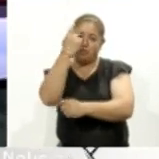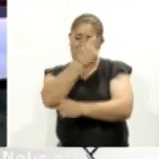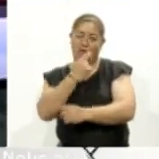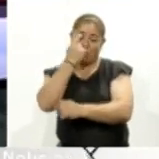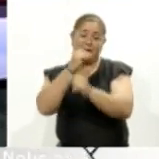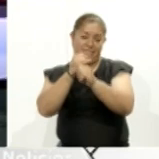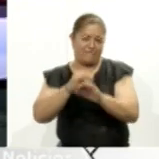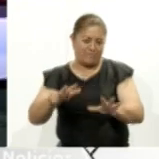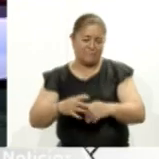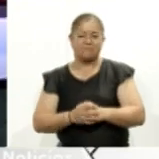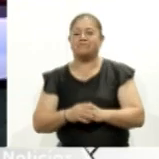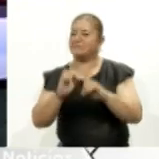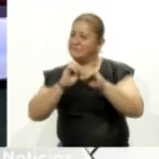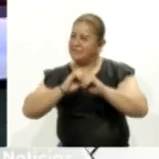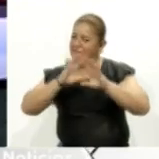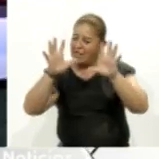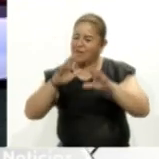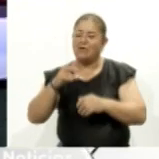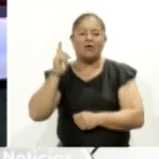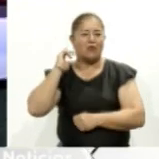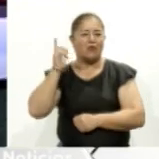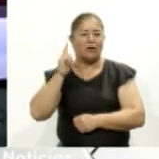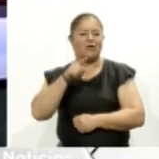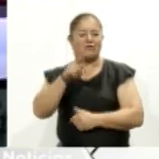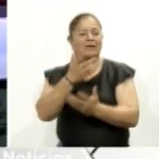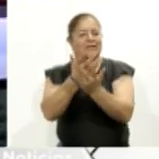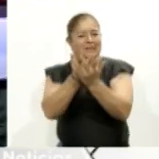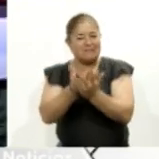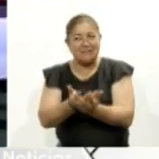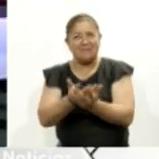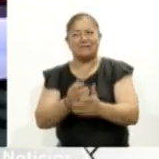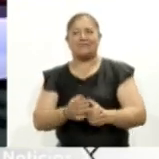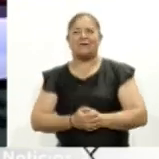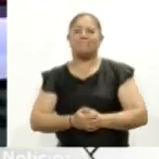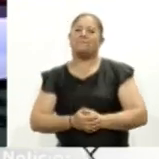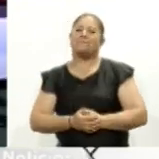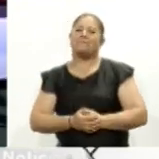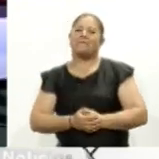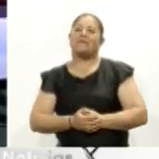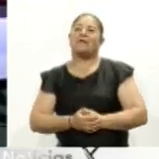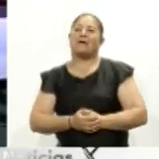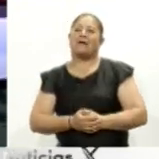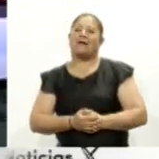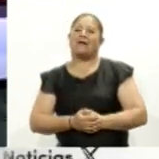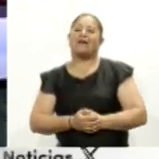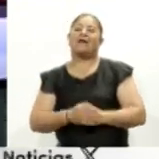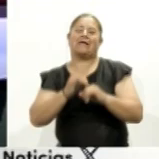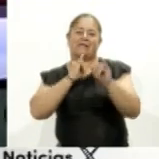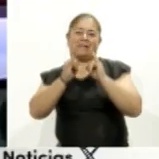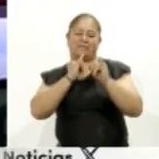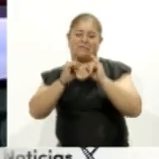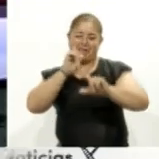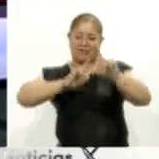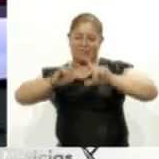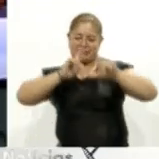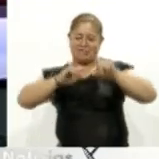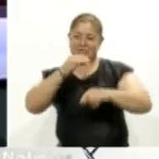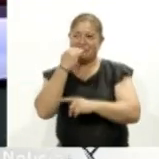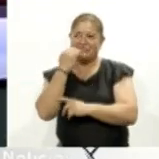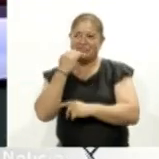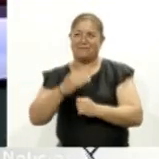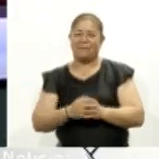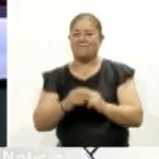y por supuesto le deseamos que descanse me despido de nuestra compañera Miroslava Amador intérprete de lengua de señas mexicana